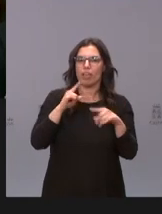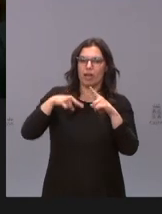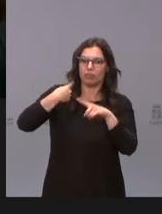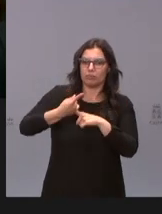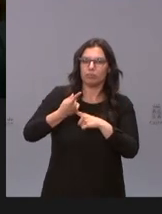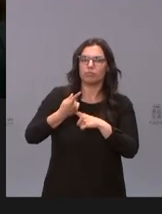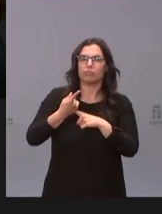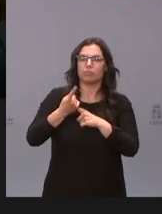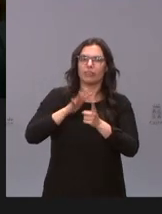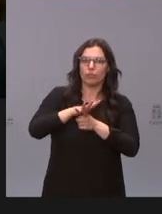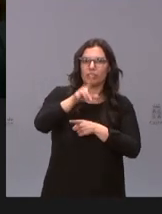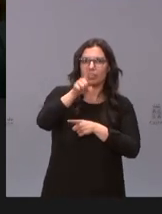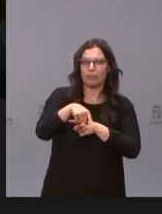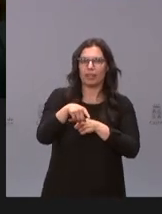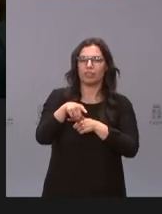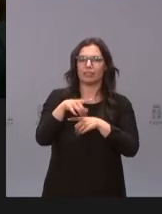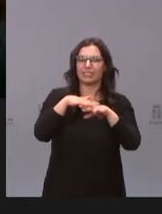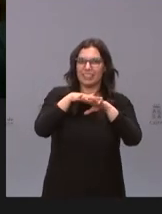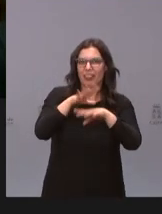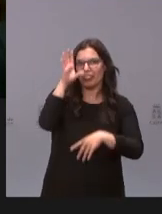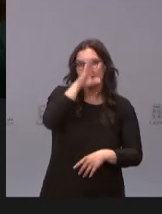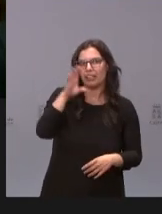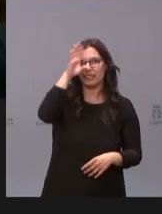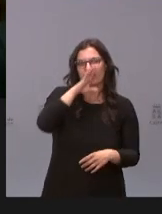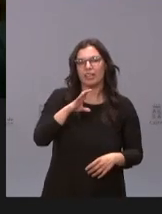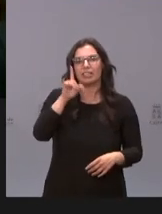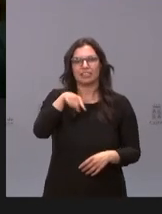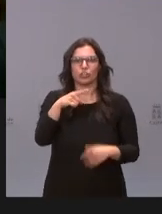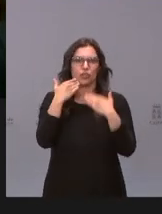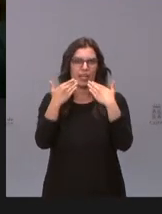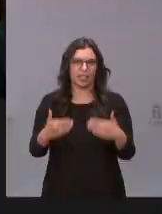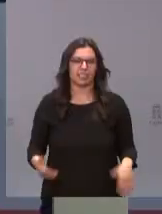en ese tejido científico de la provincia gracias